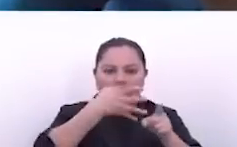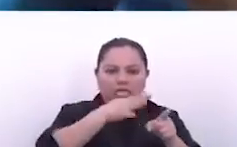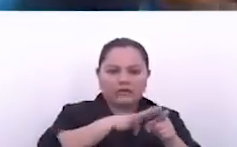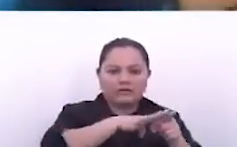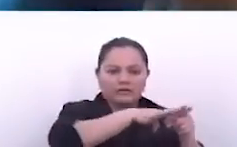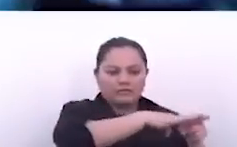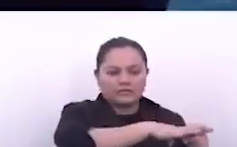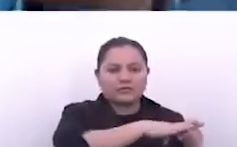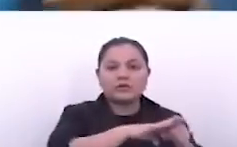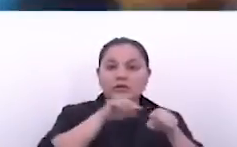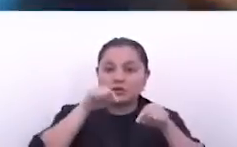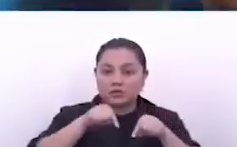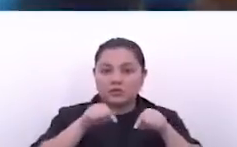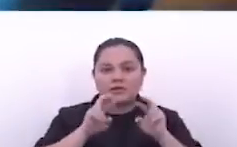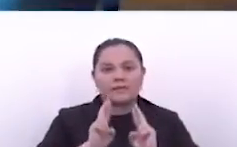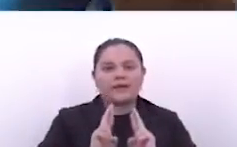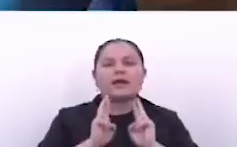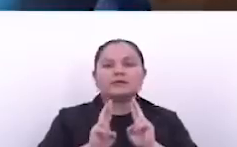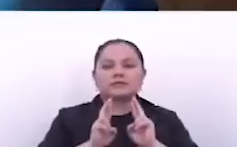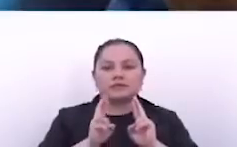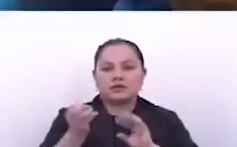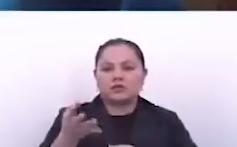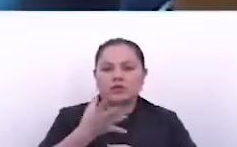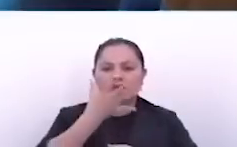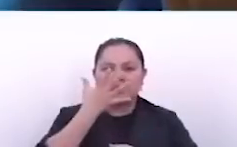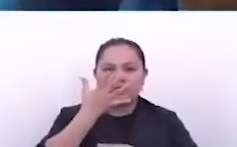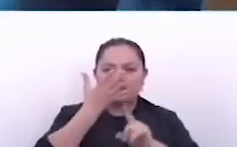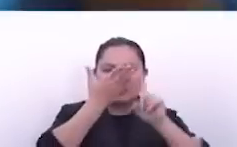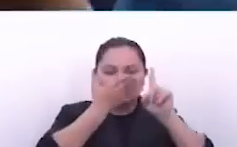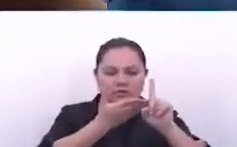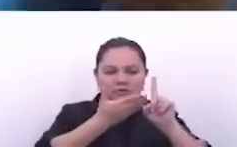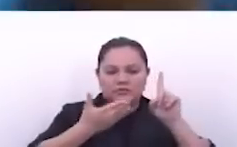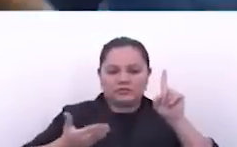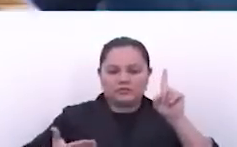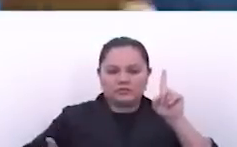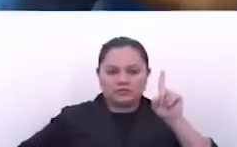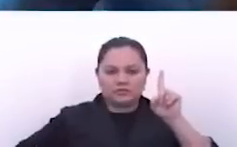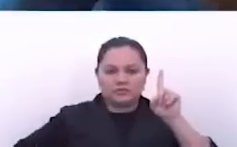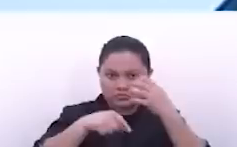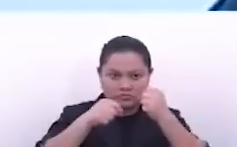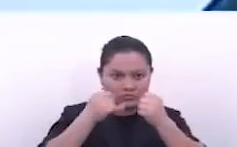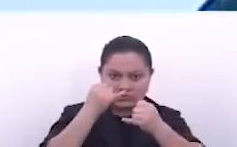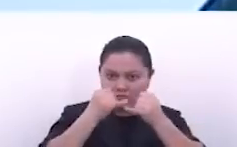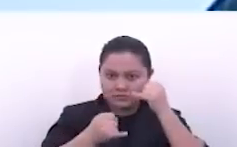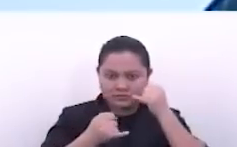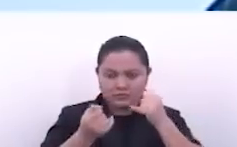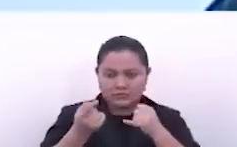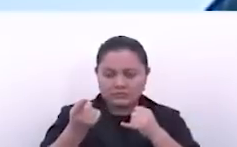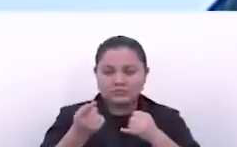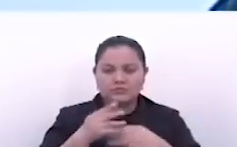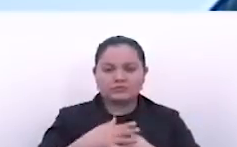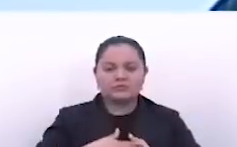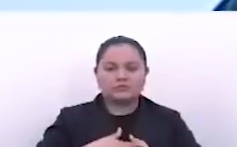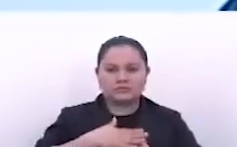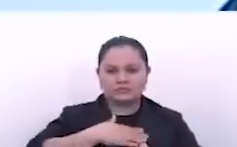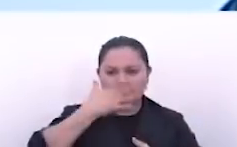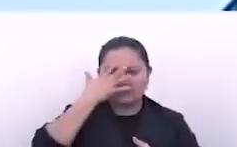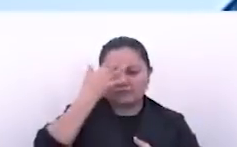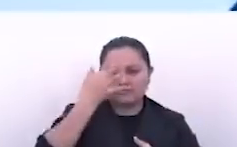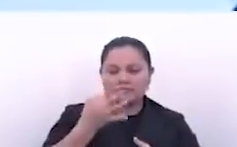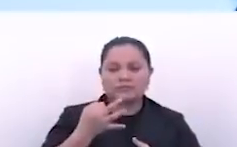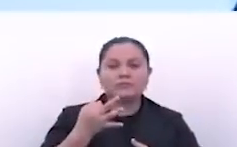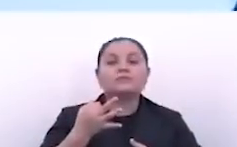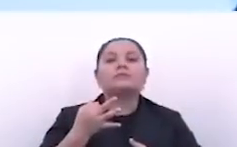y que ahora tienen esperanza. Esperanza en el nuevo liderazgo de un gran presidente, un liderazgo nato. Yo creo que